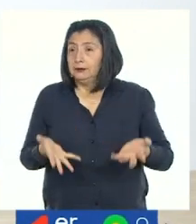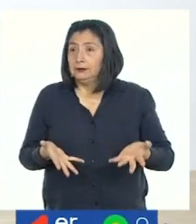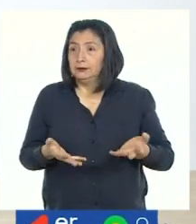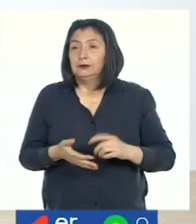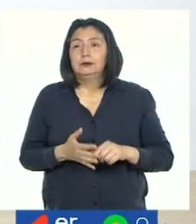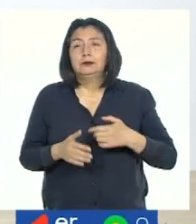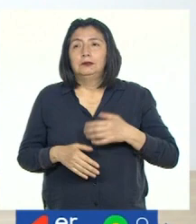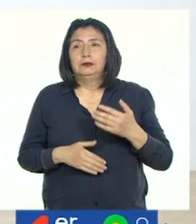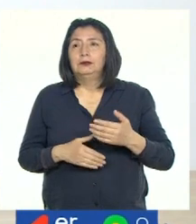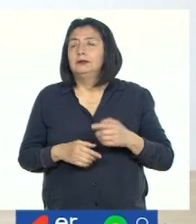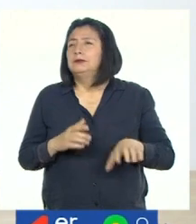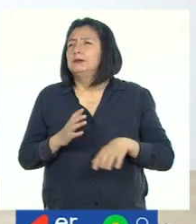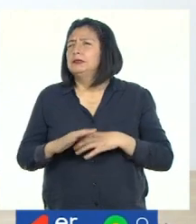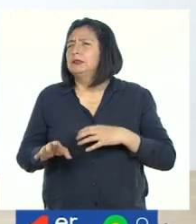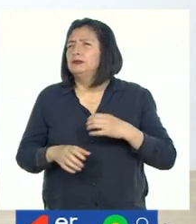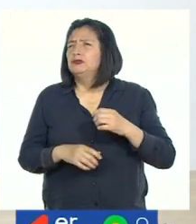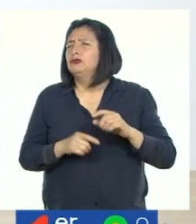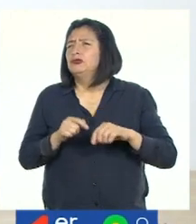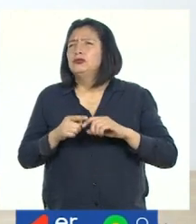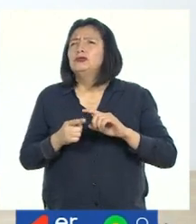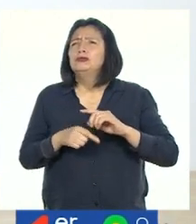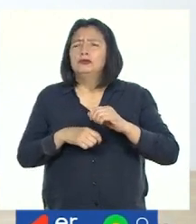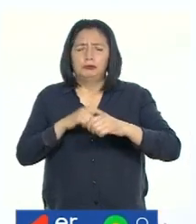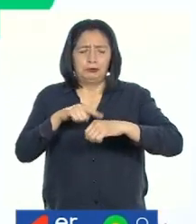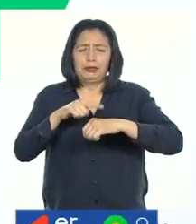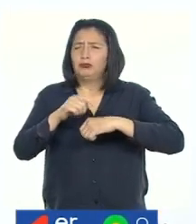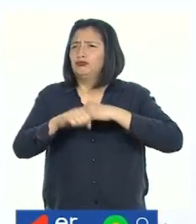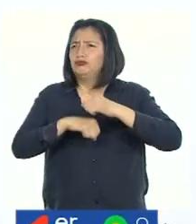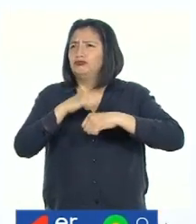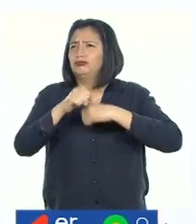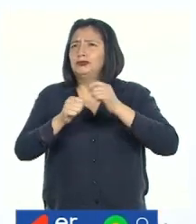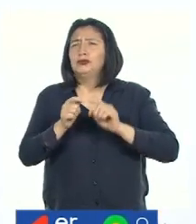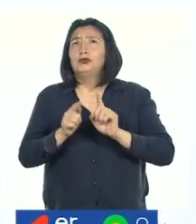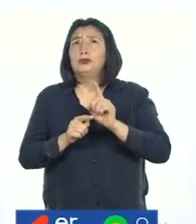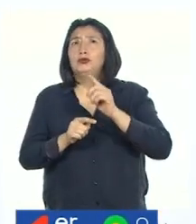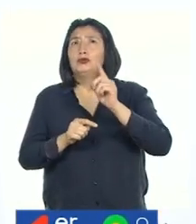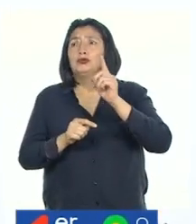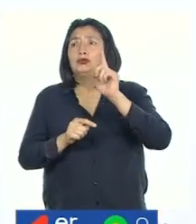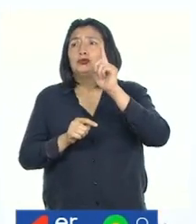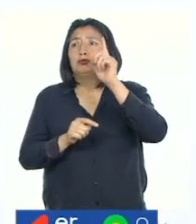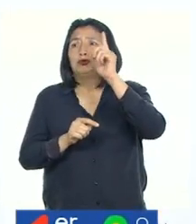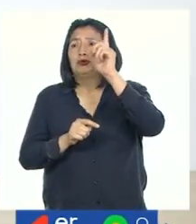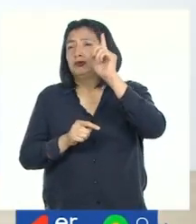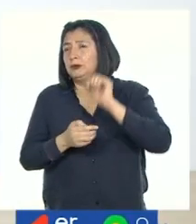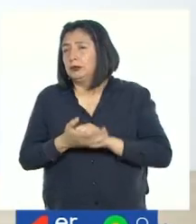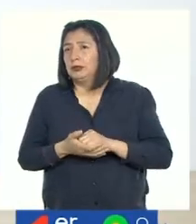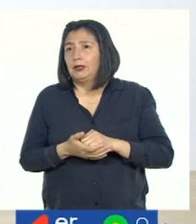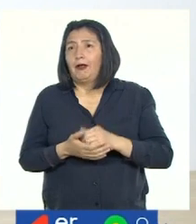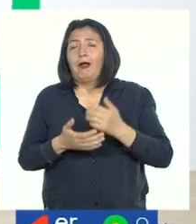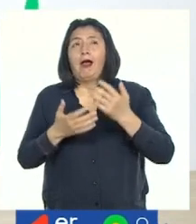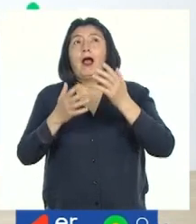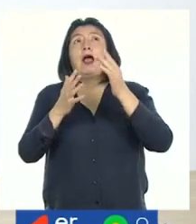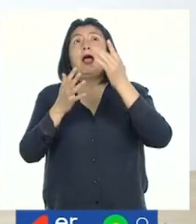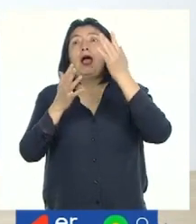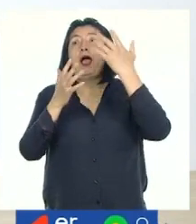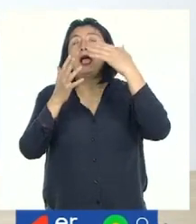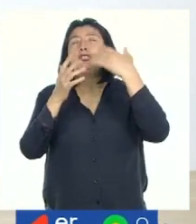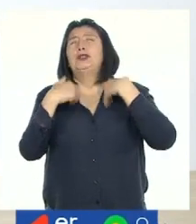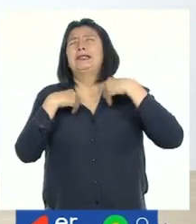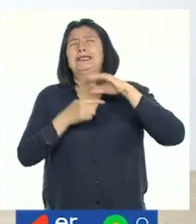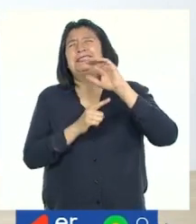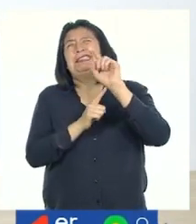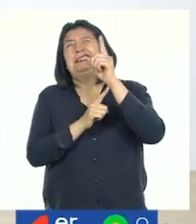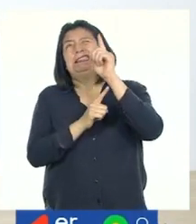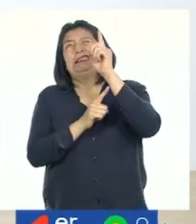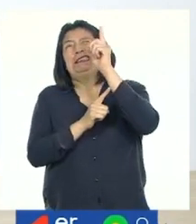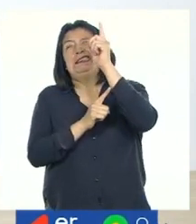vamos a subir haciendo unos rollitos con mi manito. Sube, sube y sube. Voy a estirar